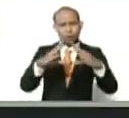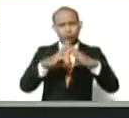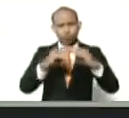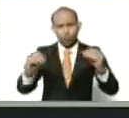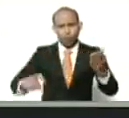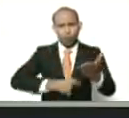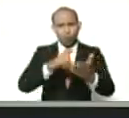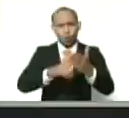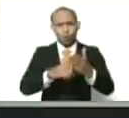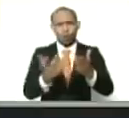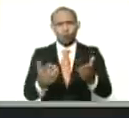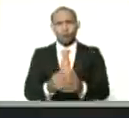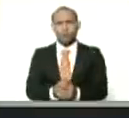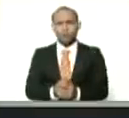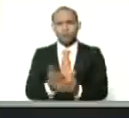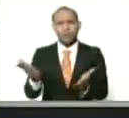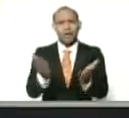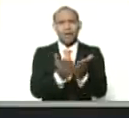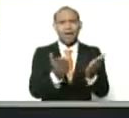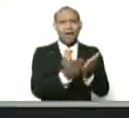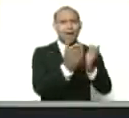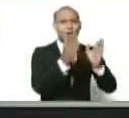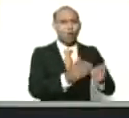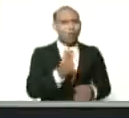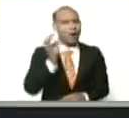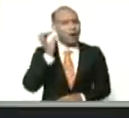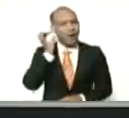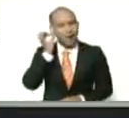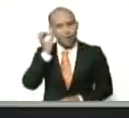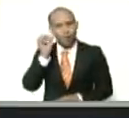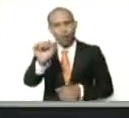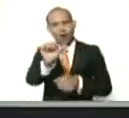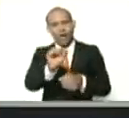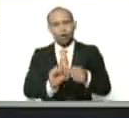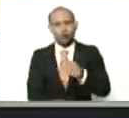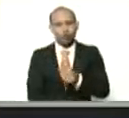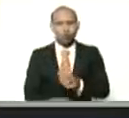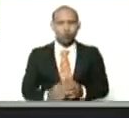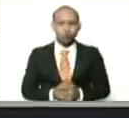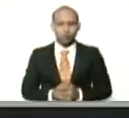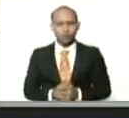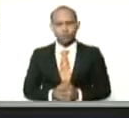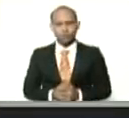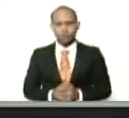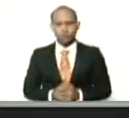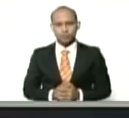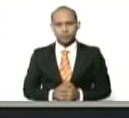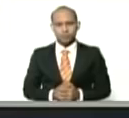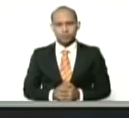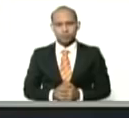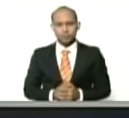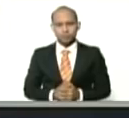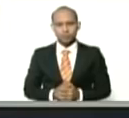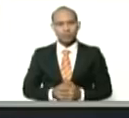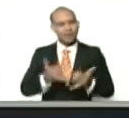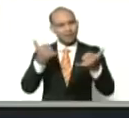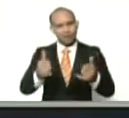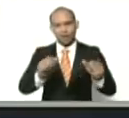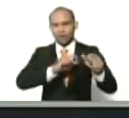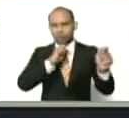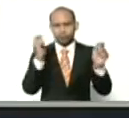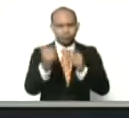de las instalaciones, de la escuela feminista, sur, Argelia Laya, vamos a adecuarlas,